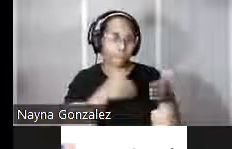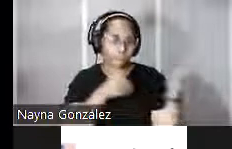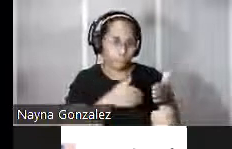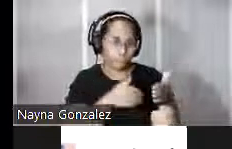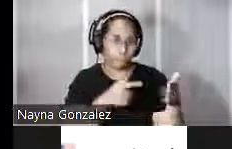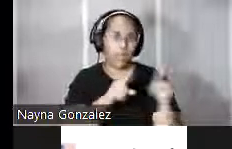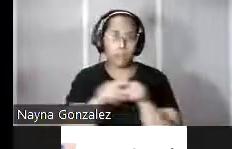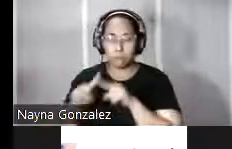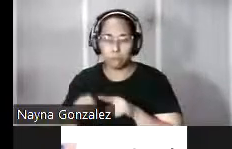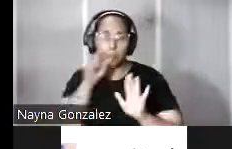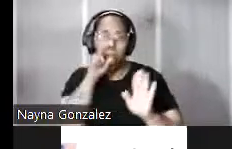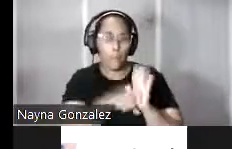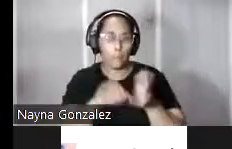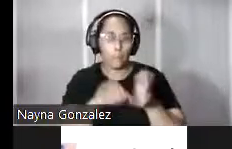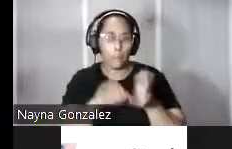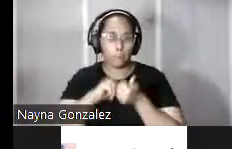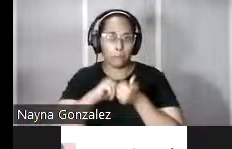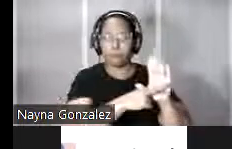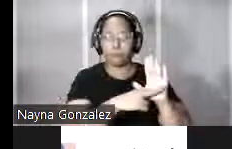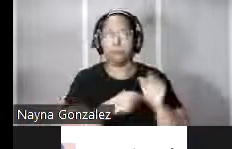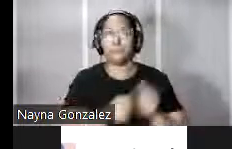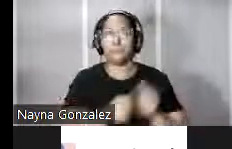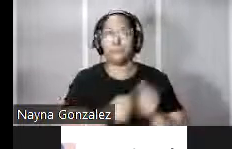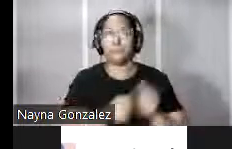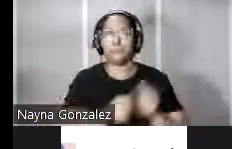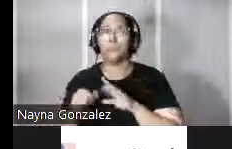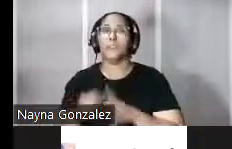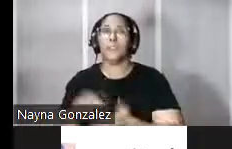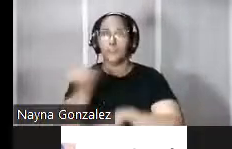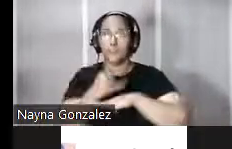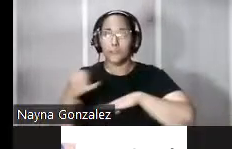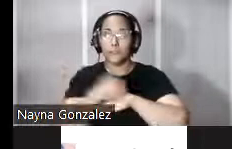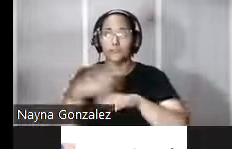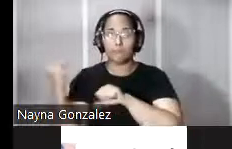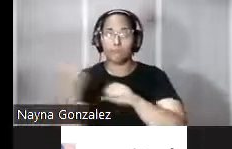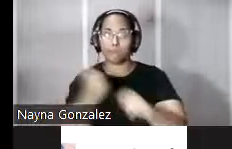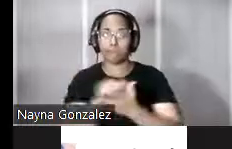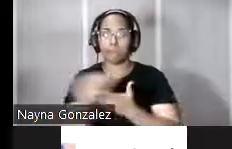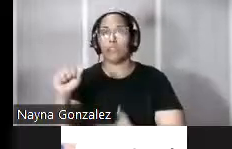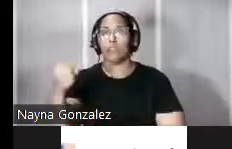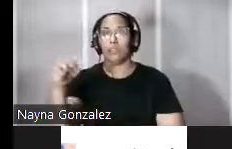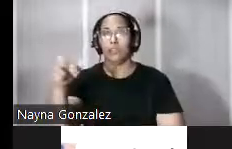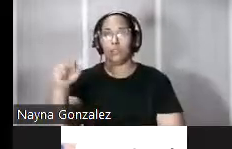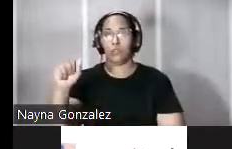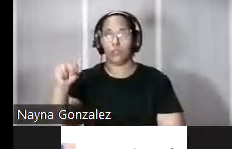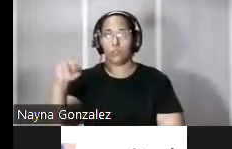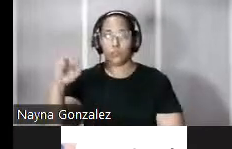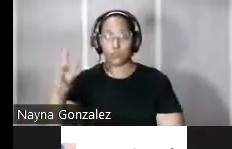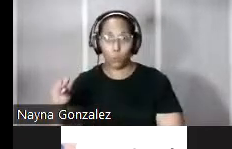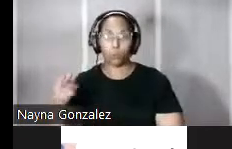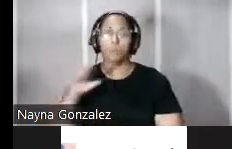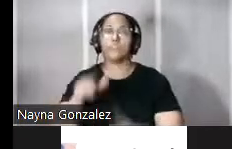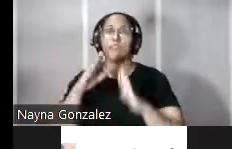aquí varias imágenes de cómo se representaba en varias estampas de la isla el fuerte de San Jerónimo o incluso